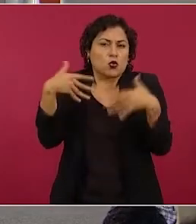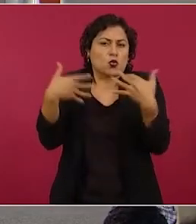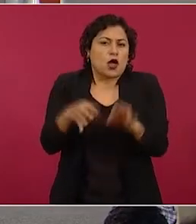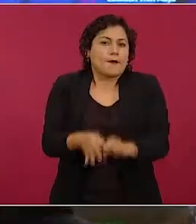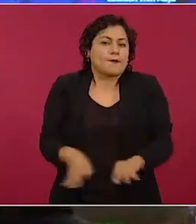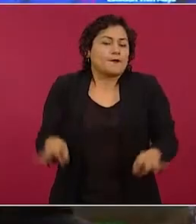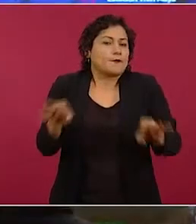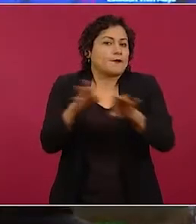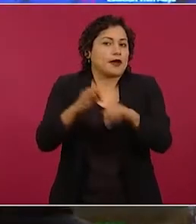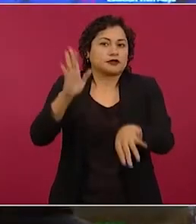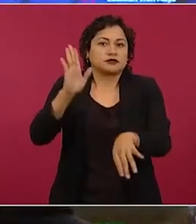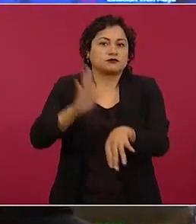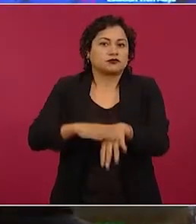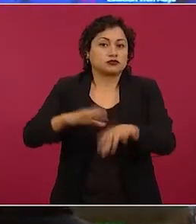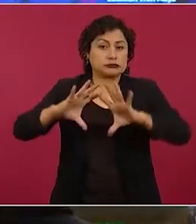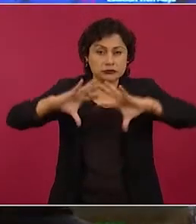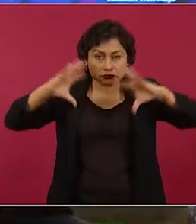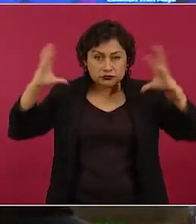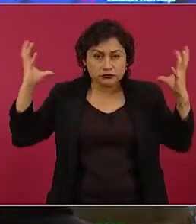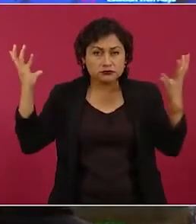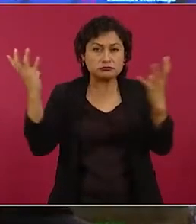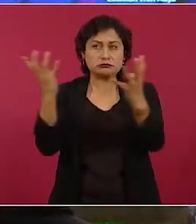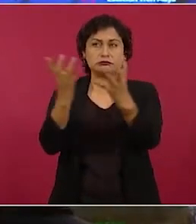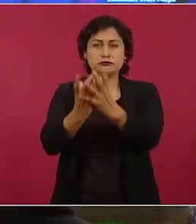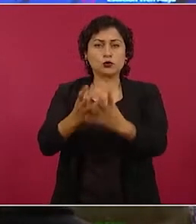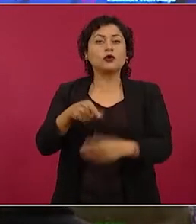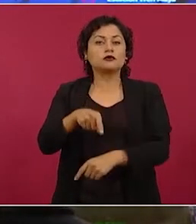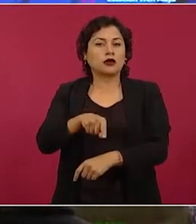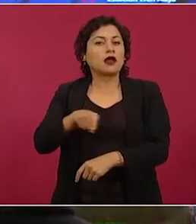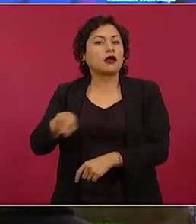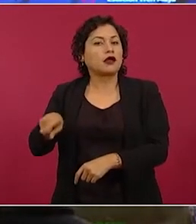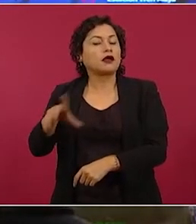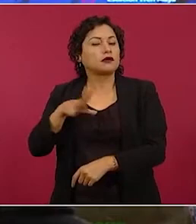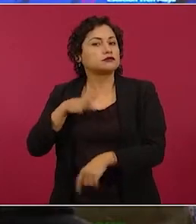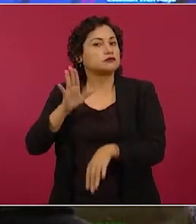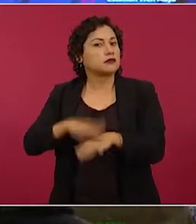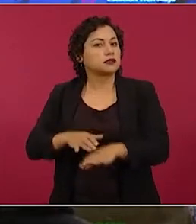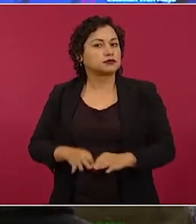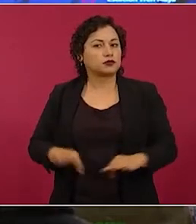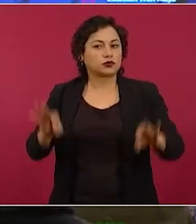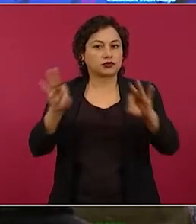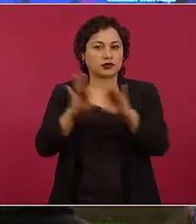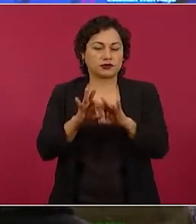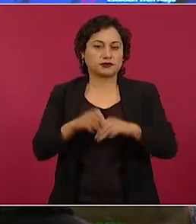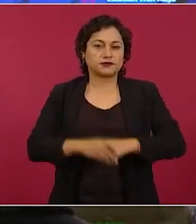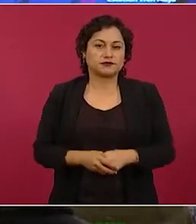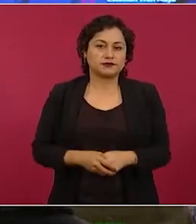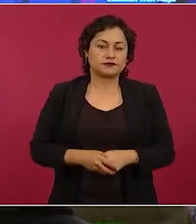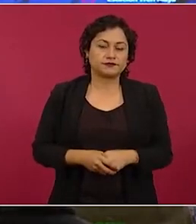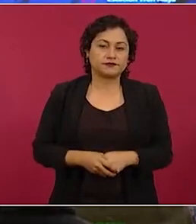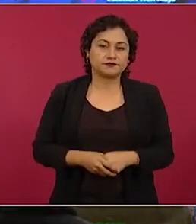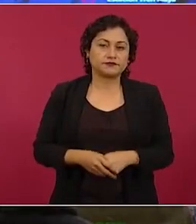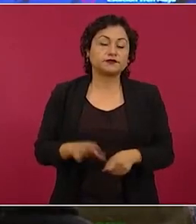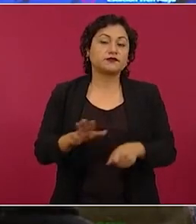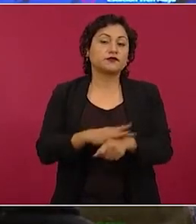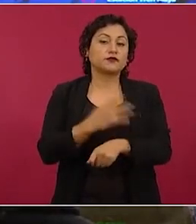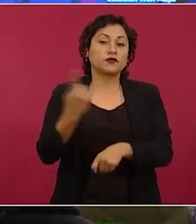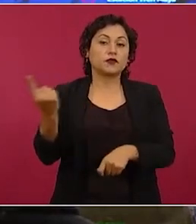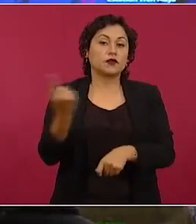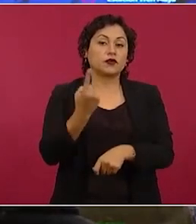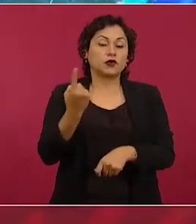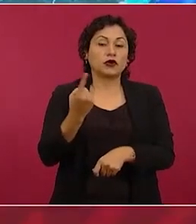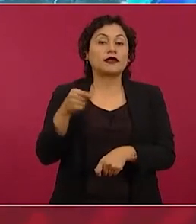región cultural, artística más importante del mundo, porque también aquí